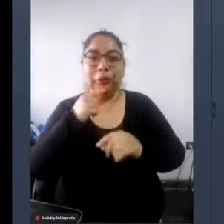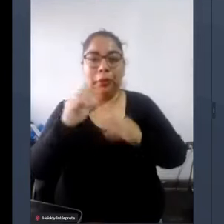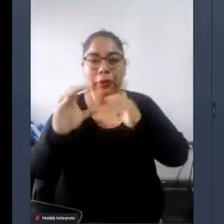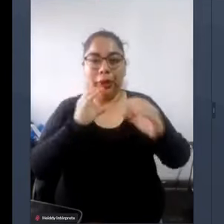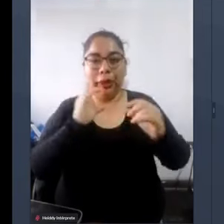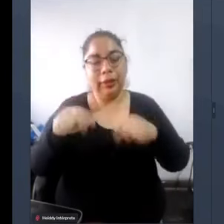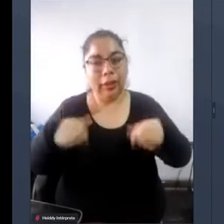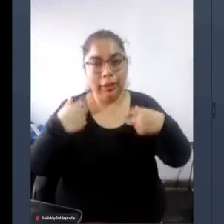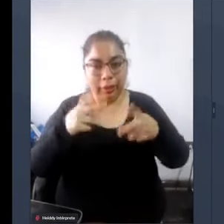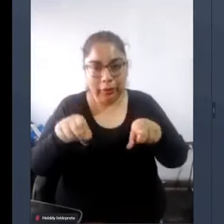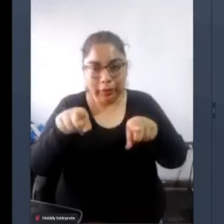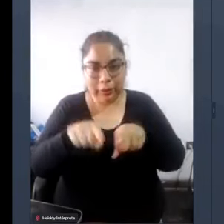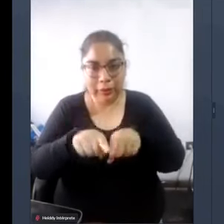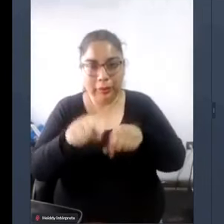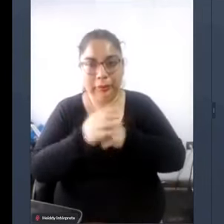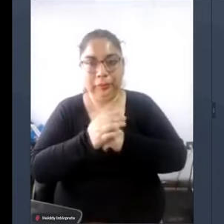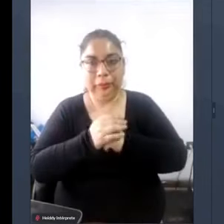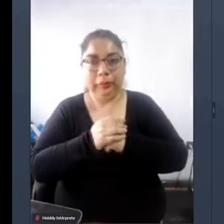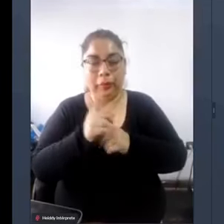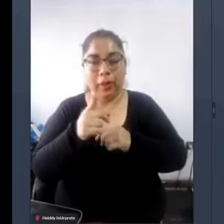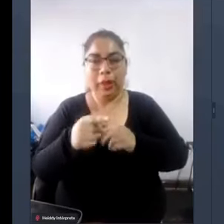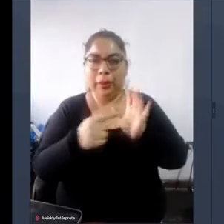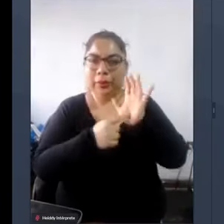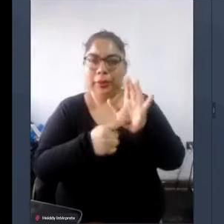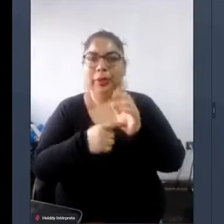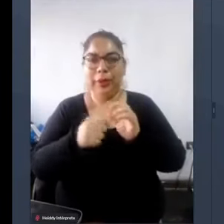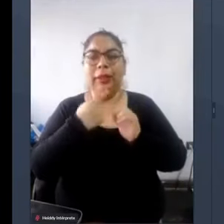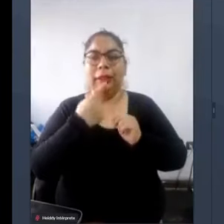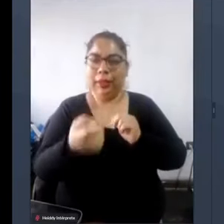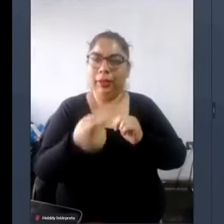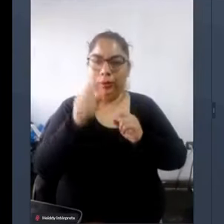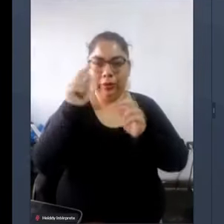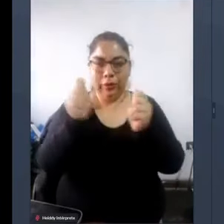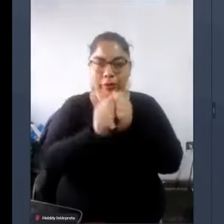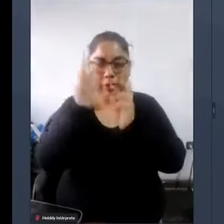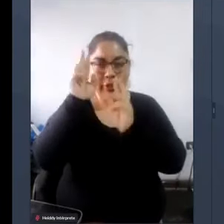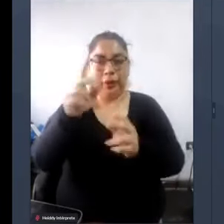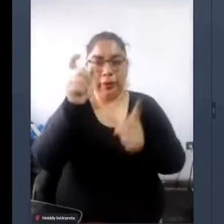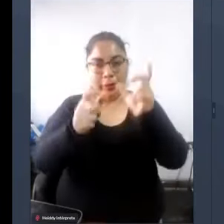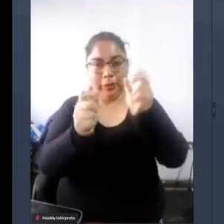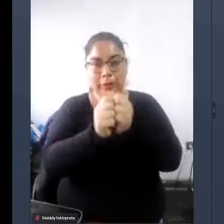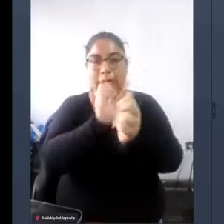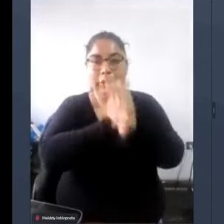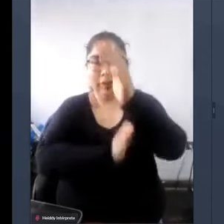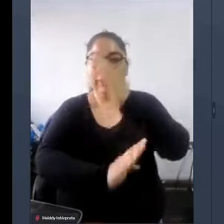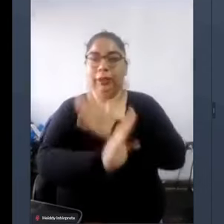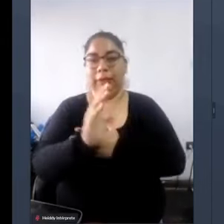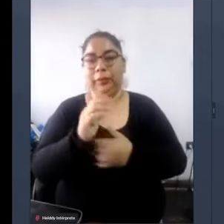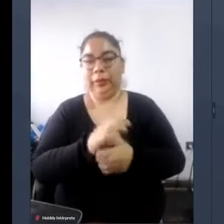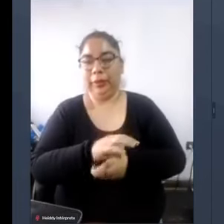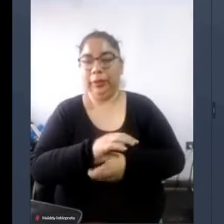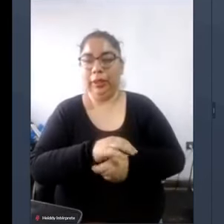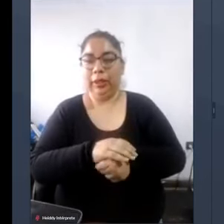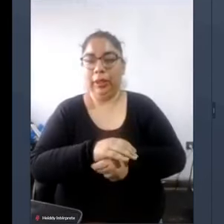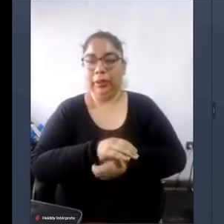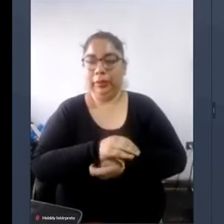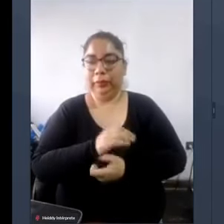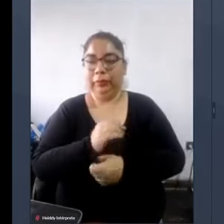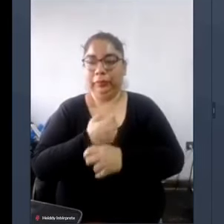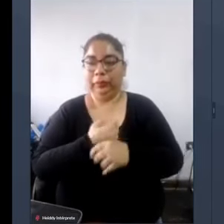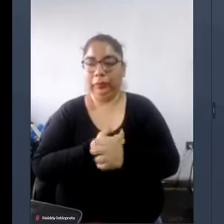también así que vamos con la campaña dígalo con respeto persona con discapacidad vamos a